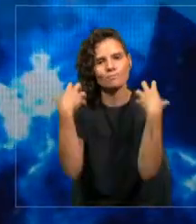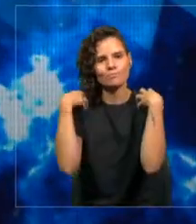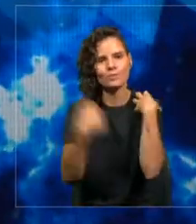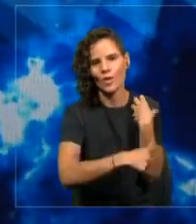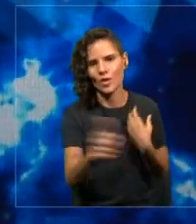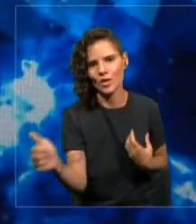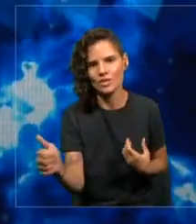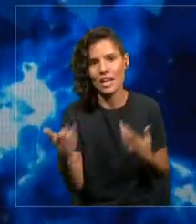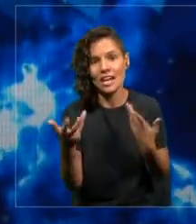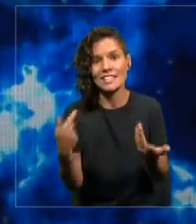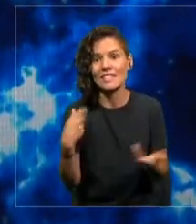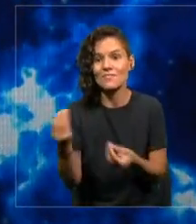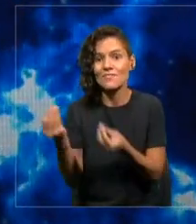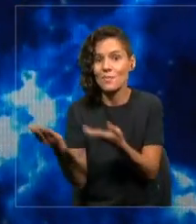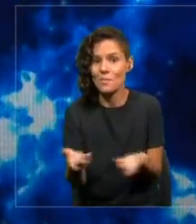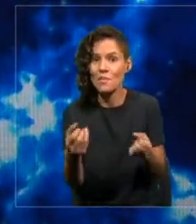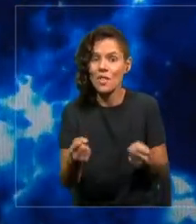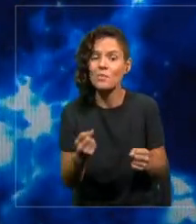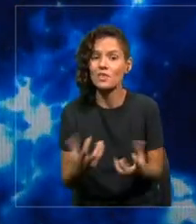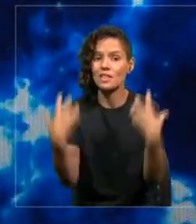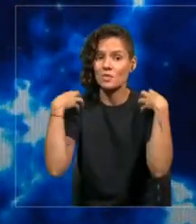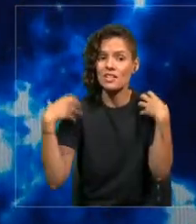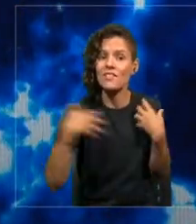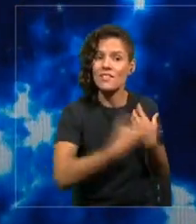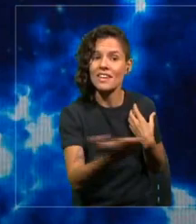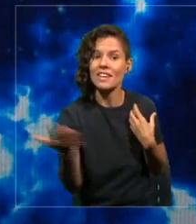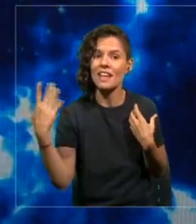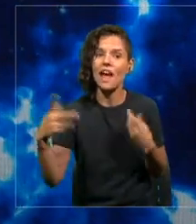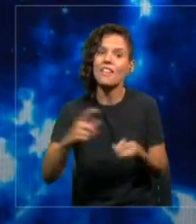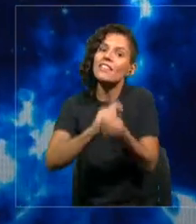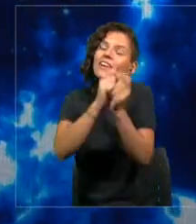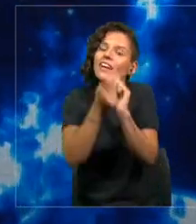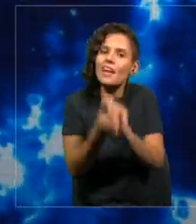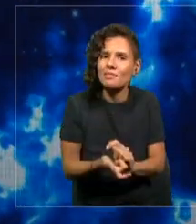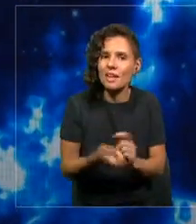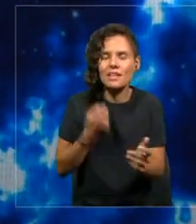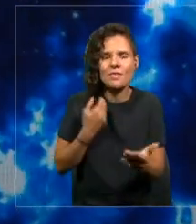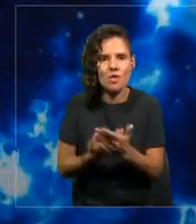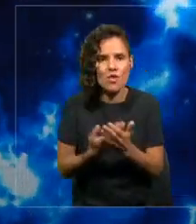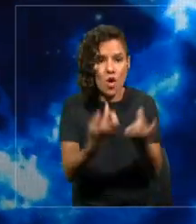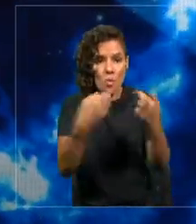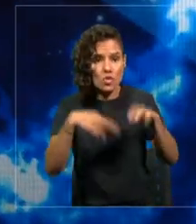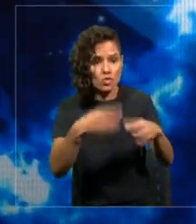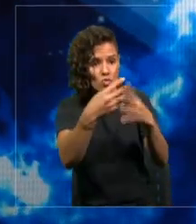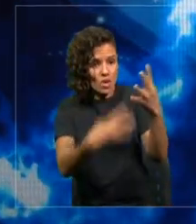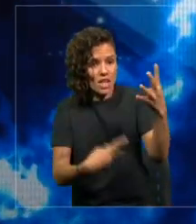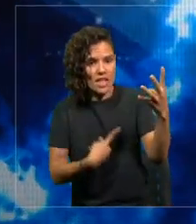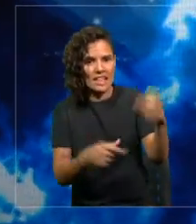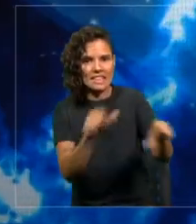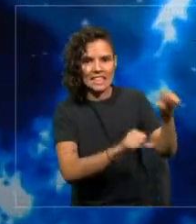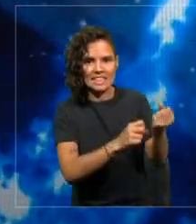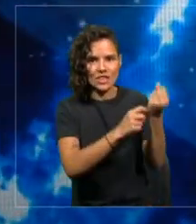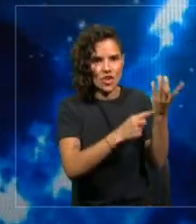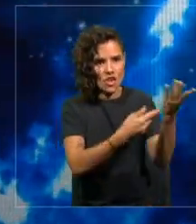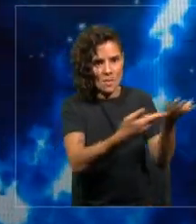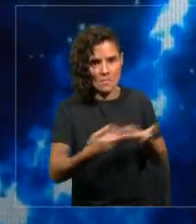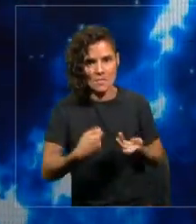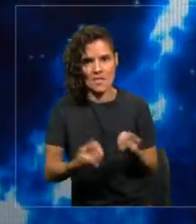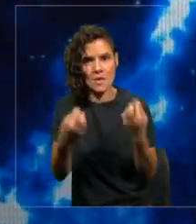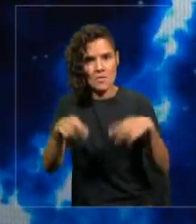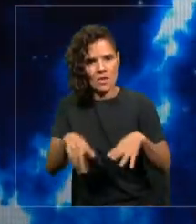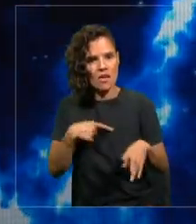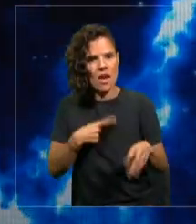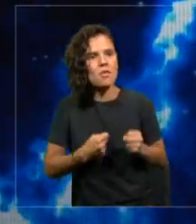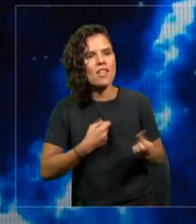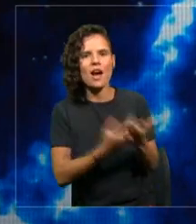unirnos a esta responsabilidad conjunta de cambiar y aprovechar todas las oportunidades que la ciencia y la tecnología está creando para